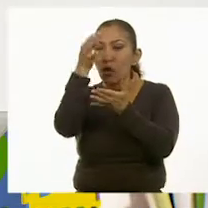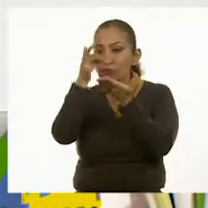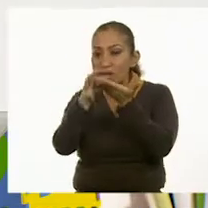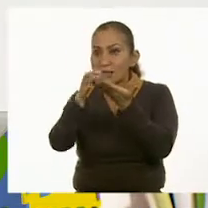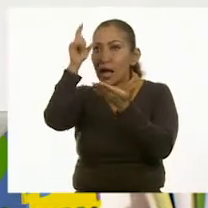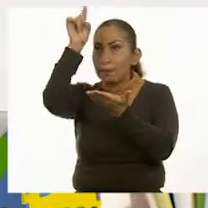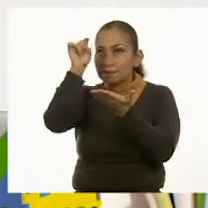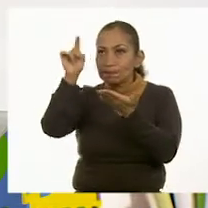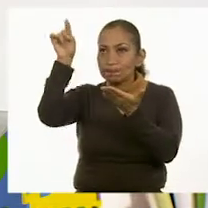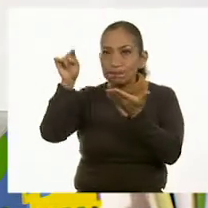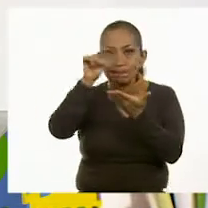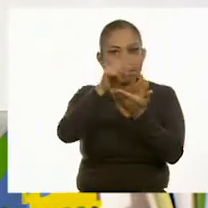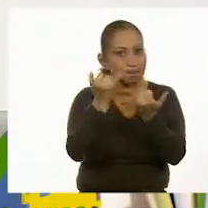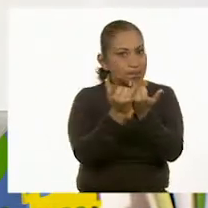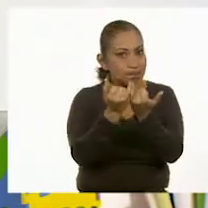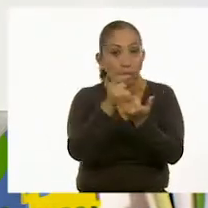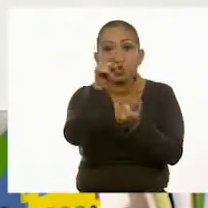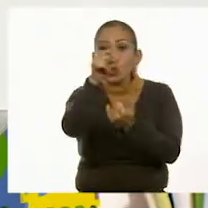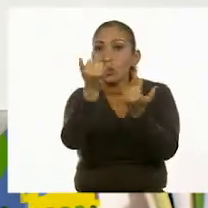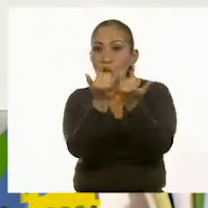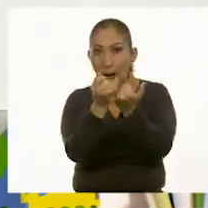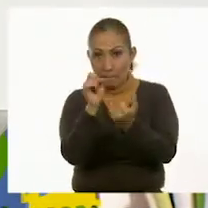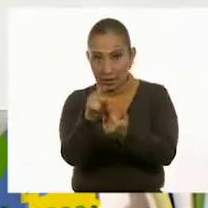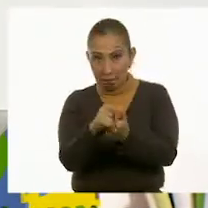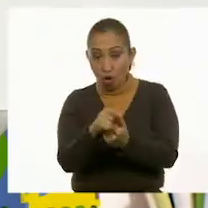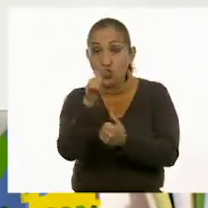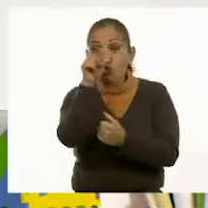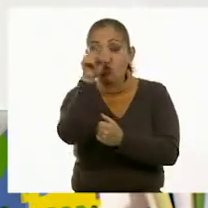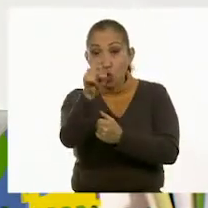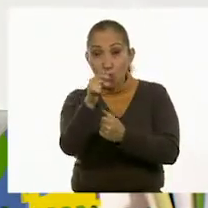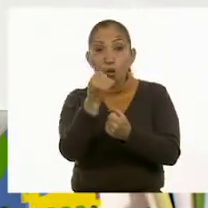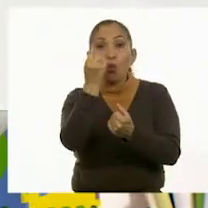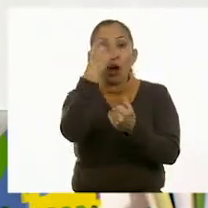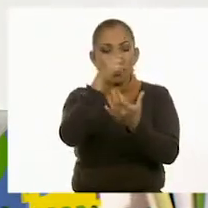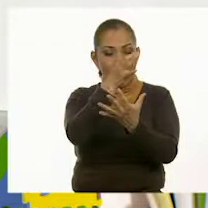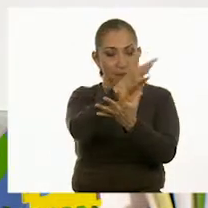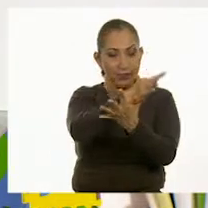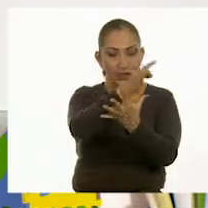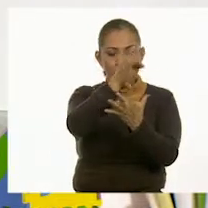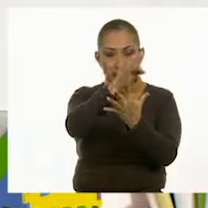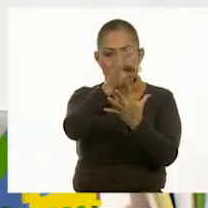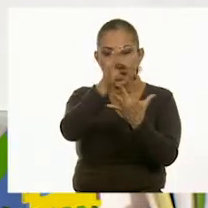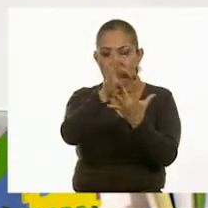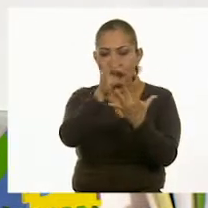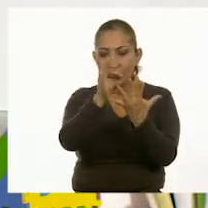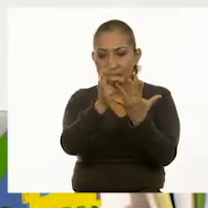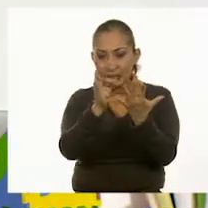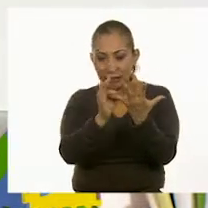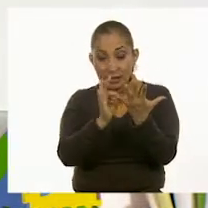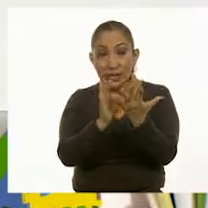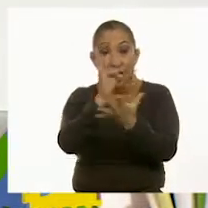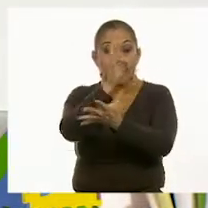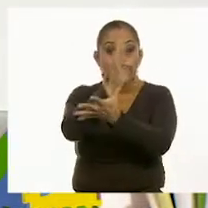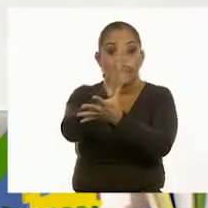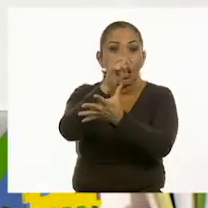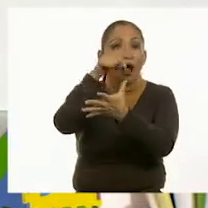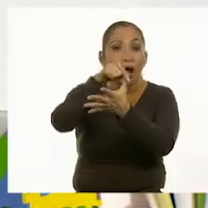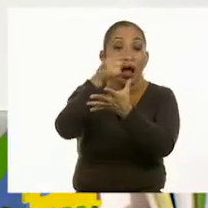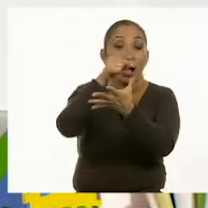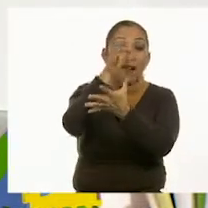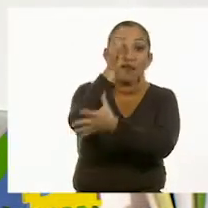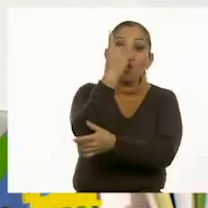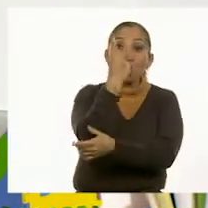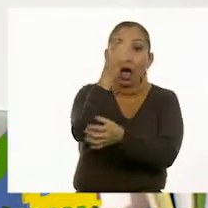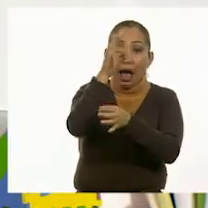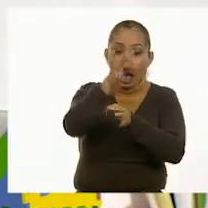mismo niños y niñas allá en casa, igual van a hacer lo mismo. Ustedes van a contar las fichas y van a ir colocando palitos en su